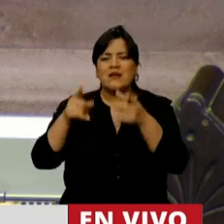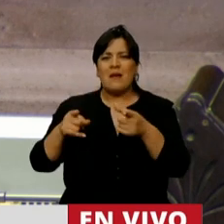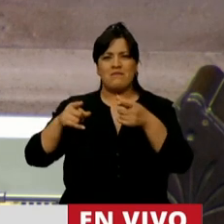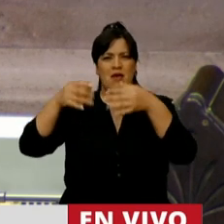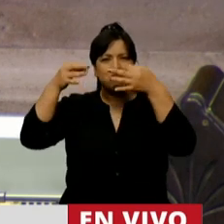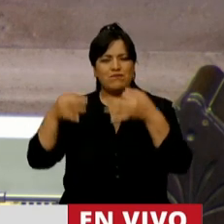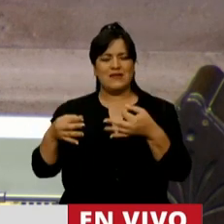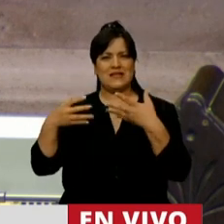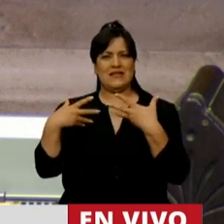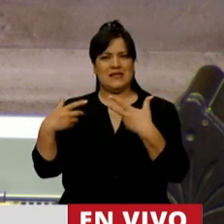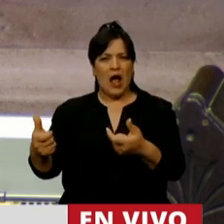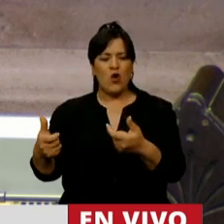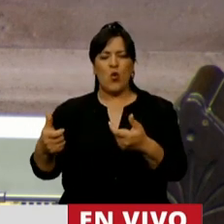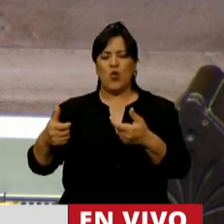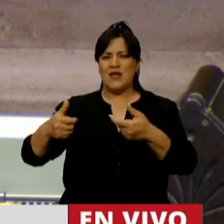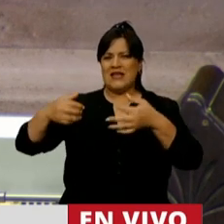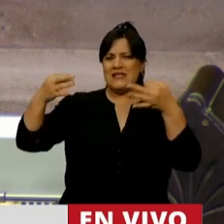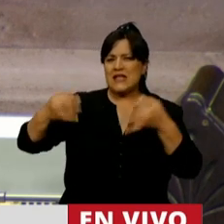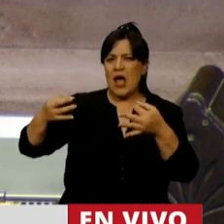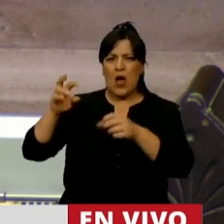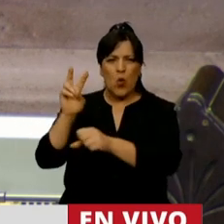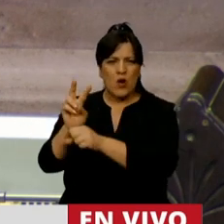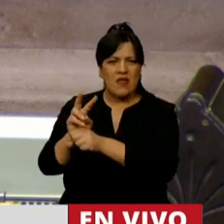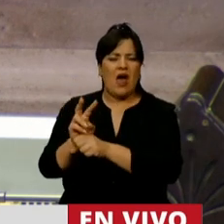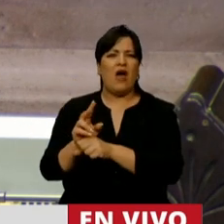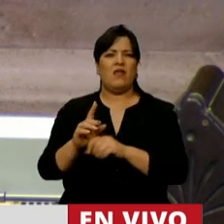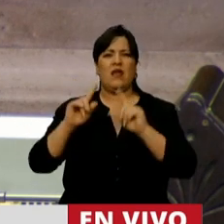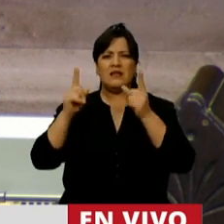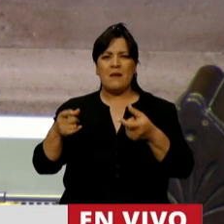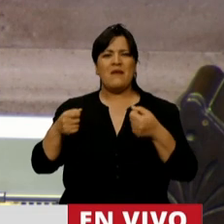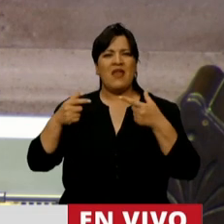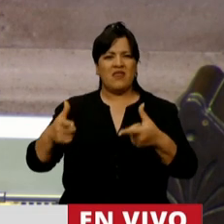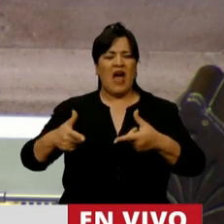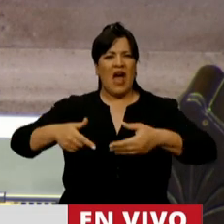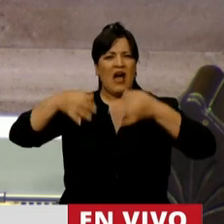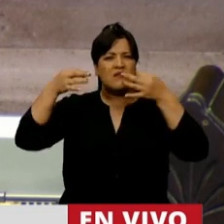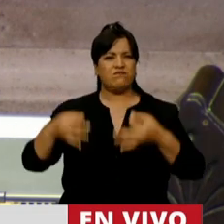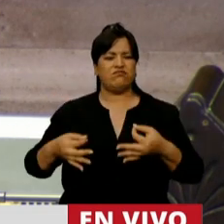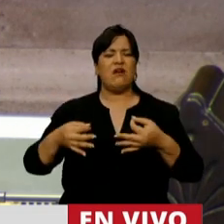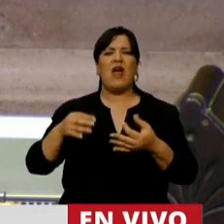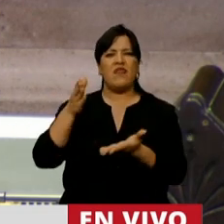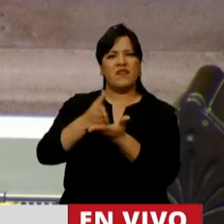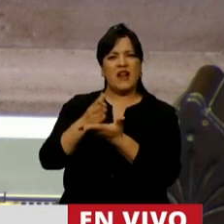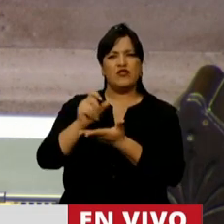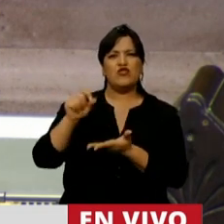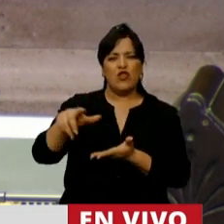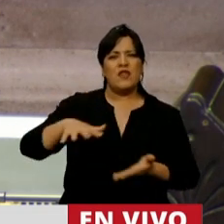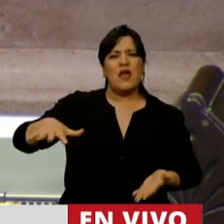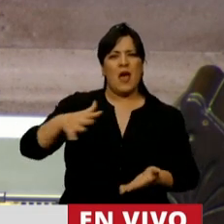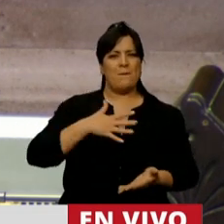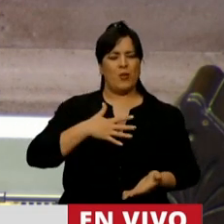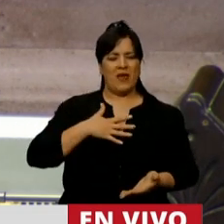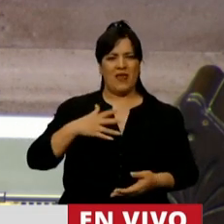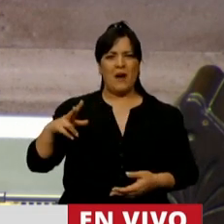salud, a la seguridad, a garantizar los derechos sobre la propiedad privada, al